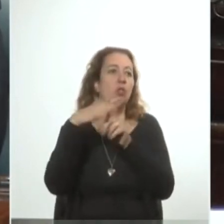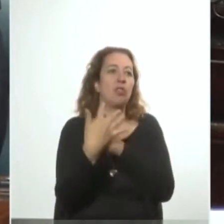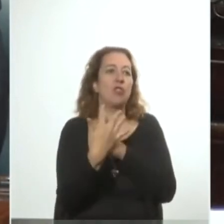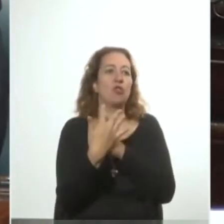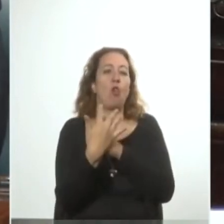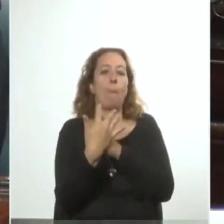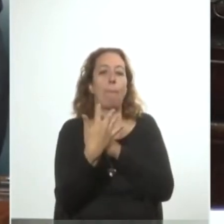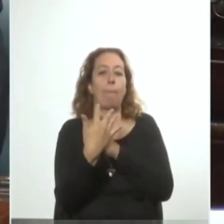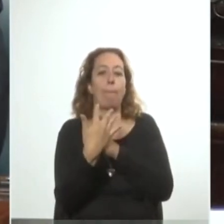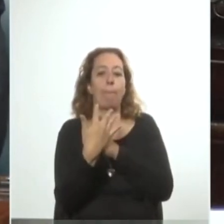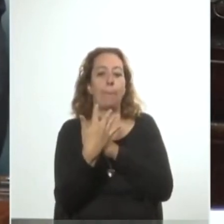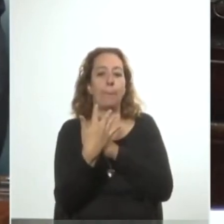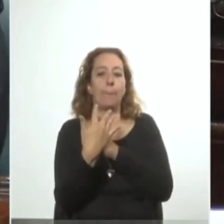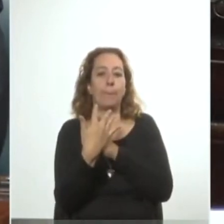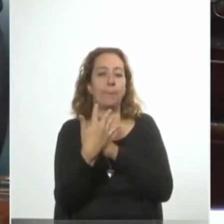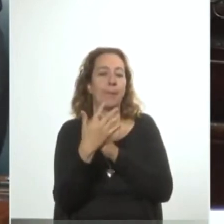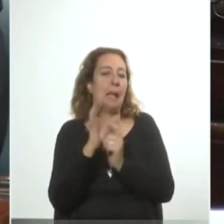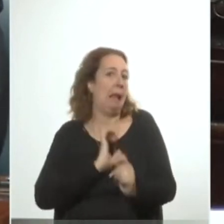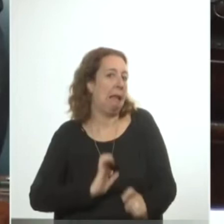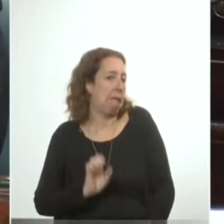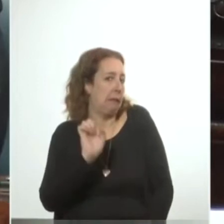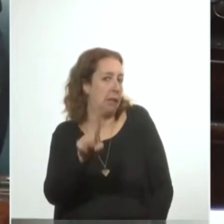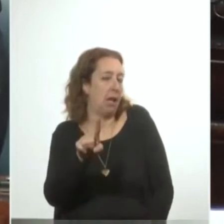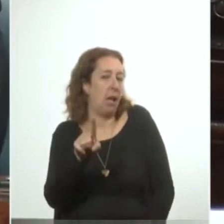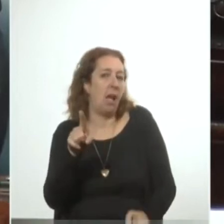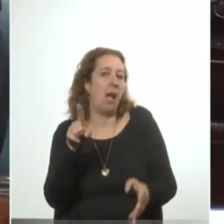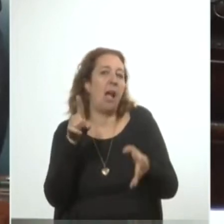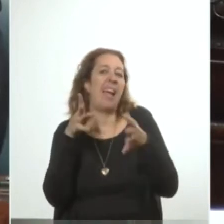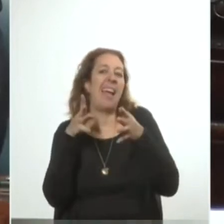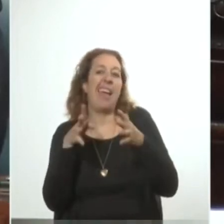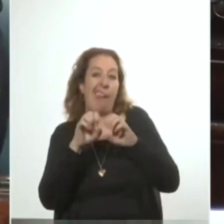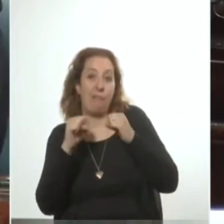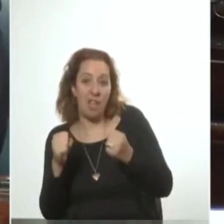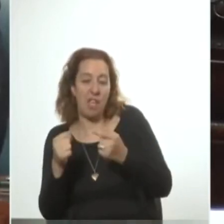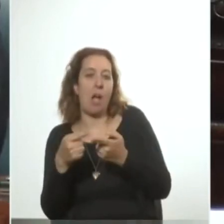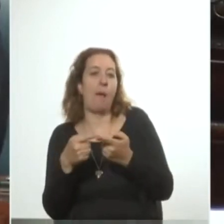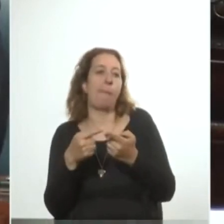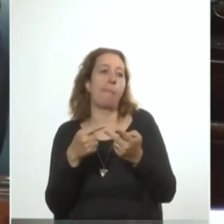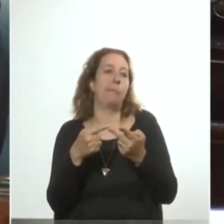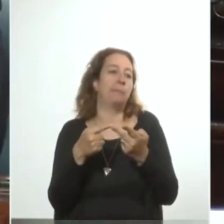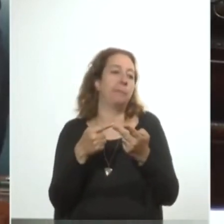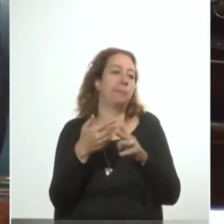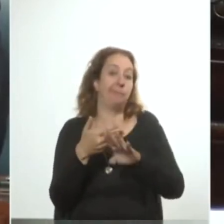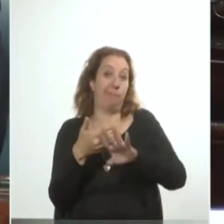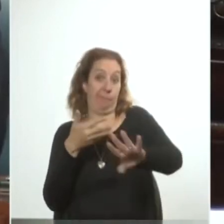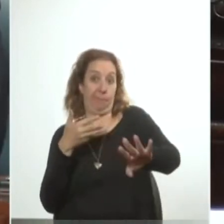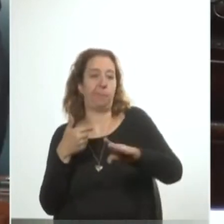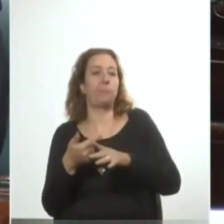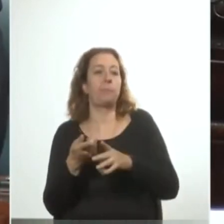estaba caracterizado por la Guerra Fría, por avances de procesos políticos